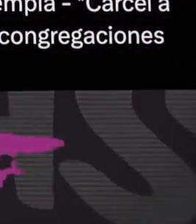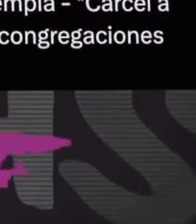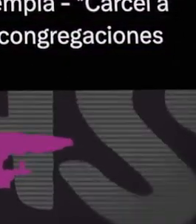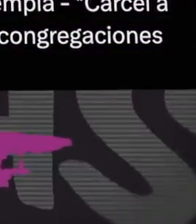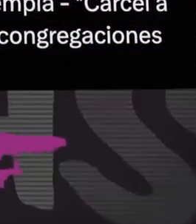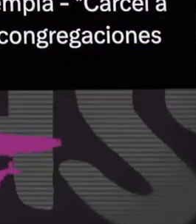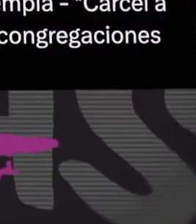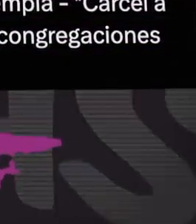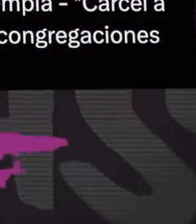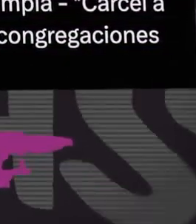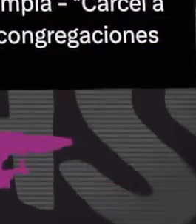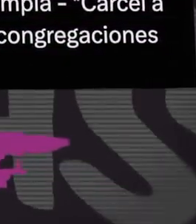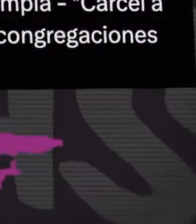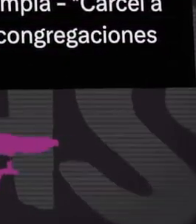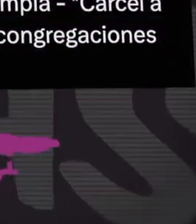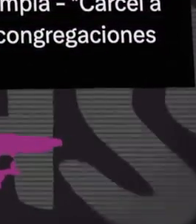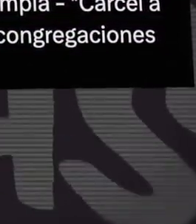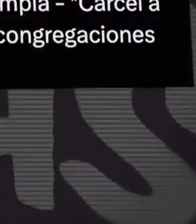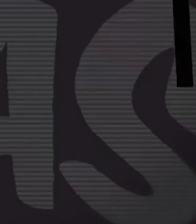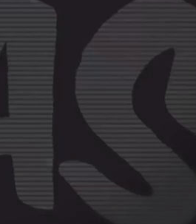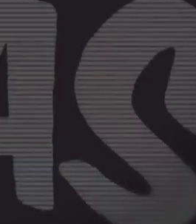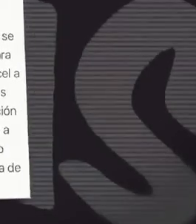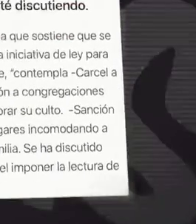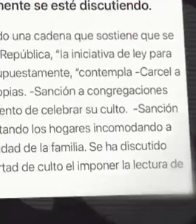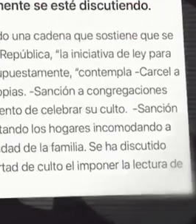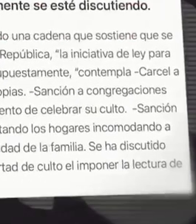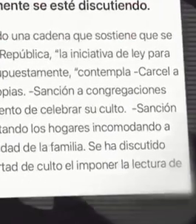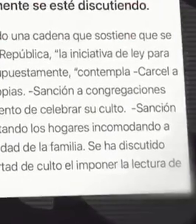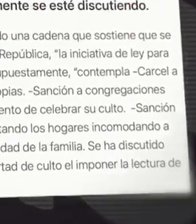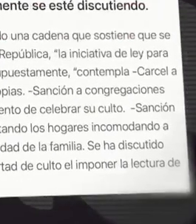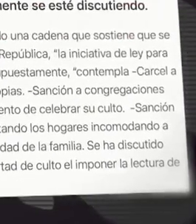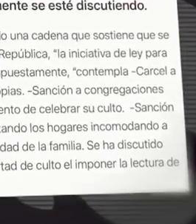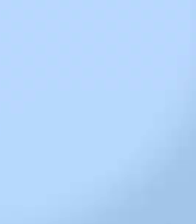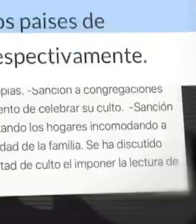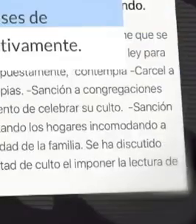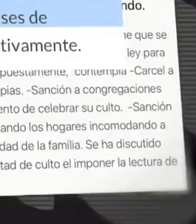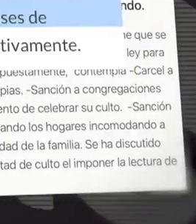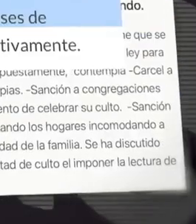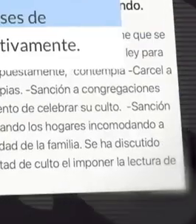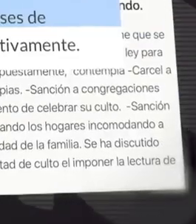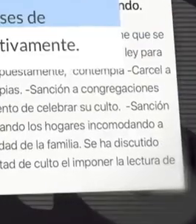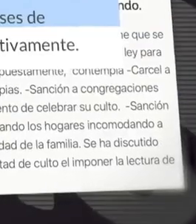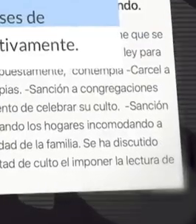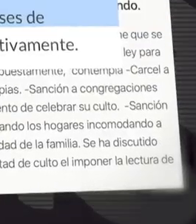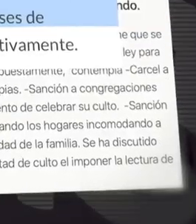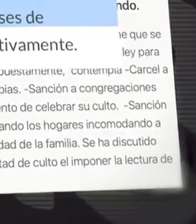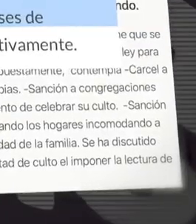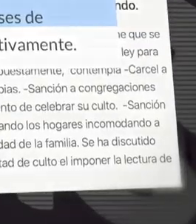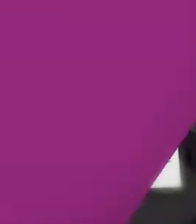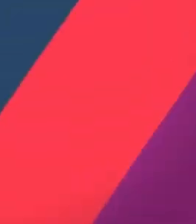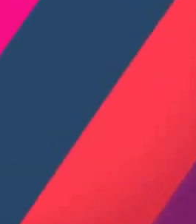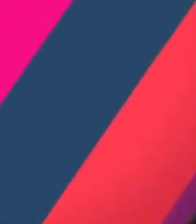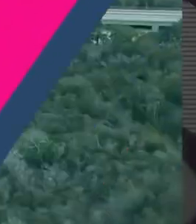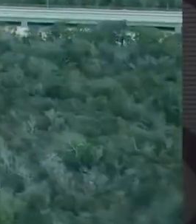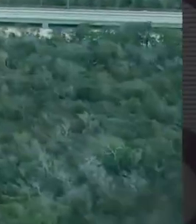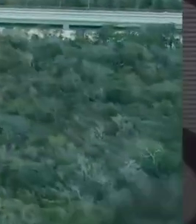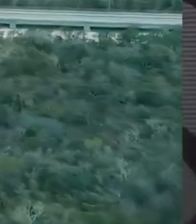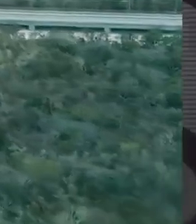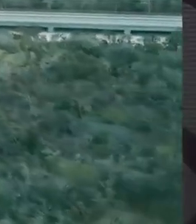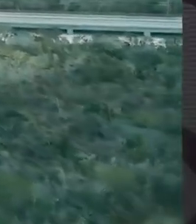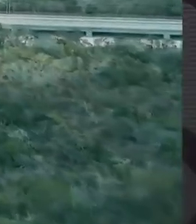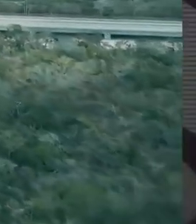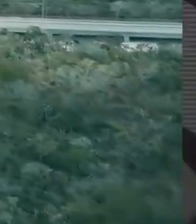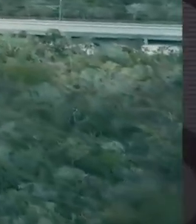desde 2016 y ha sido desmentida en varios países como República Dominicana, Bolivia y Colombia. 7.